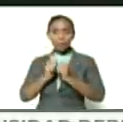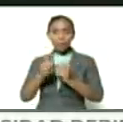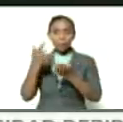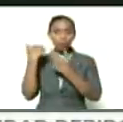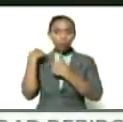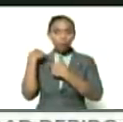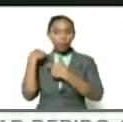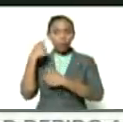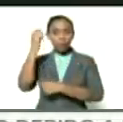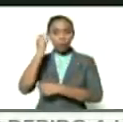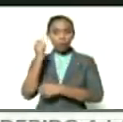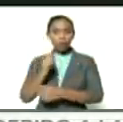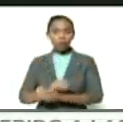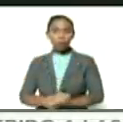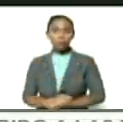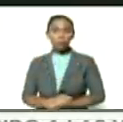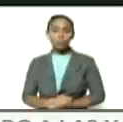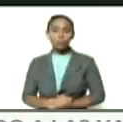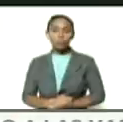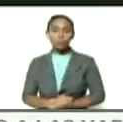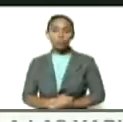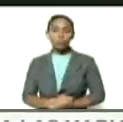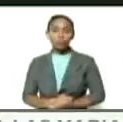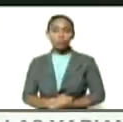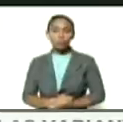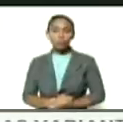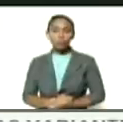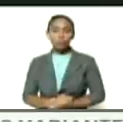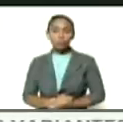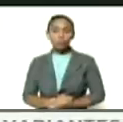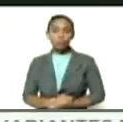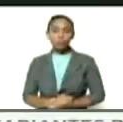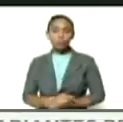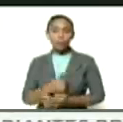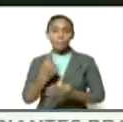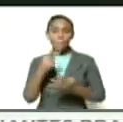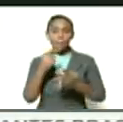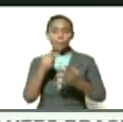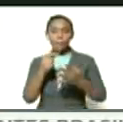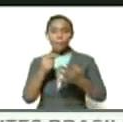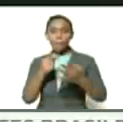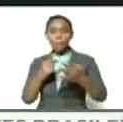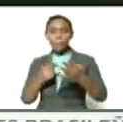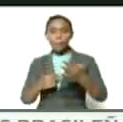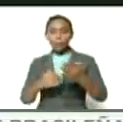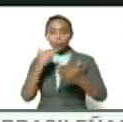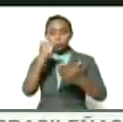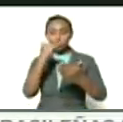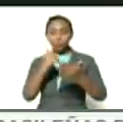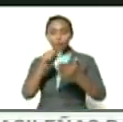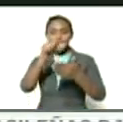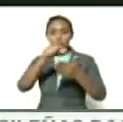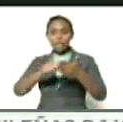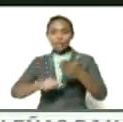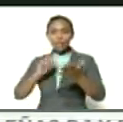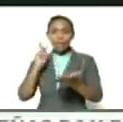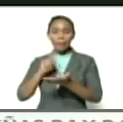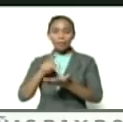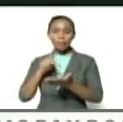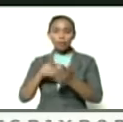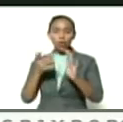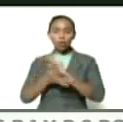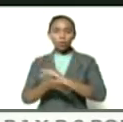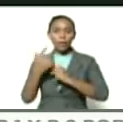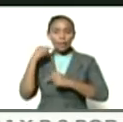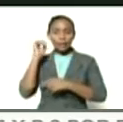Rosenberg Mac Domínguez Sextma Sánchez Francisco